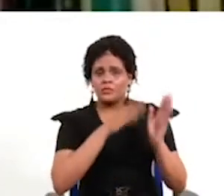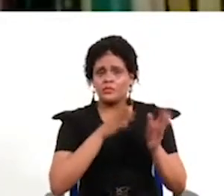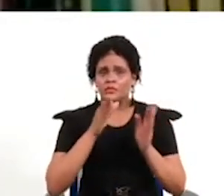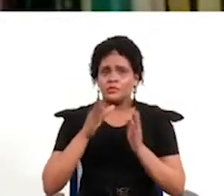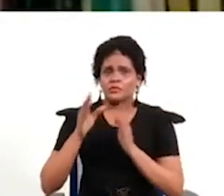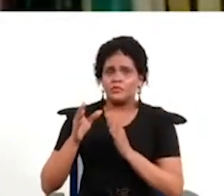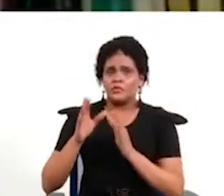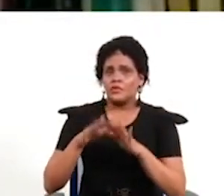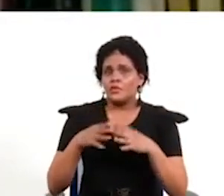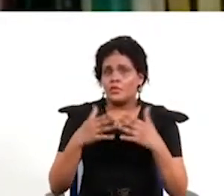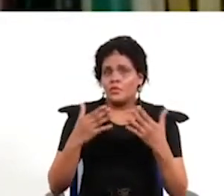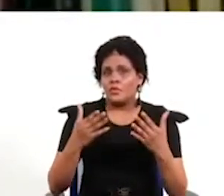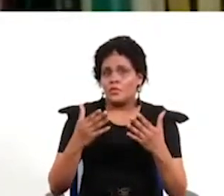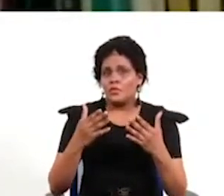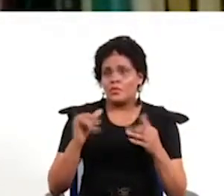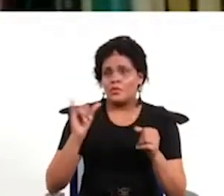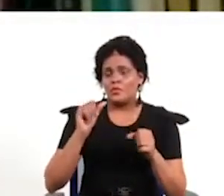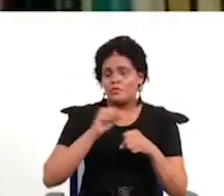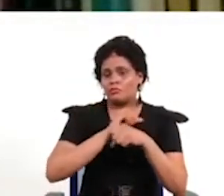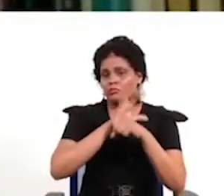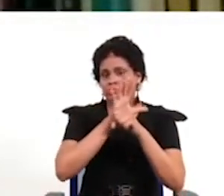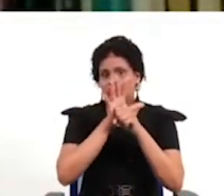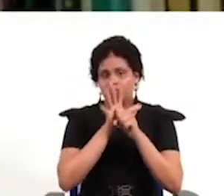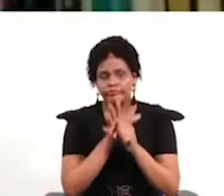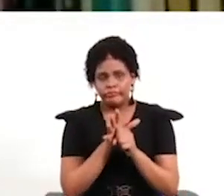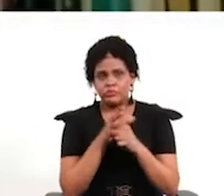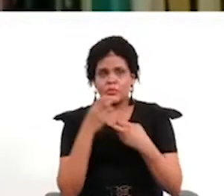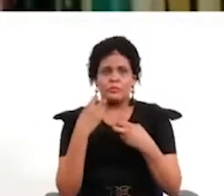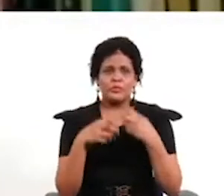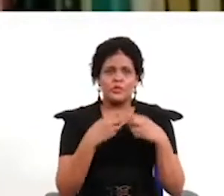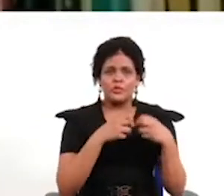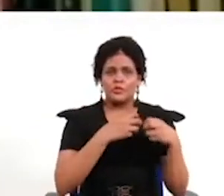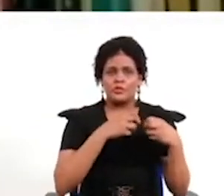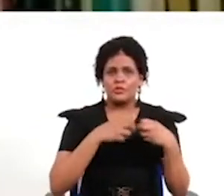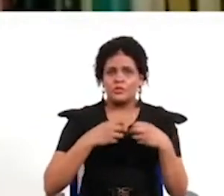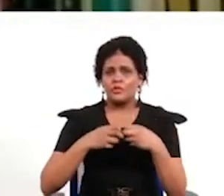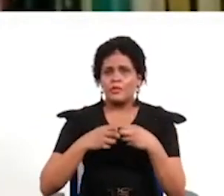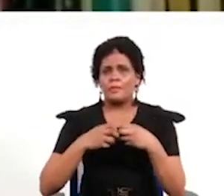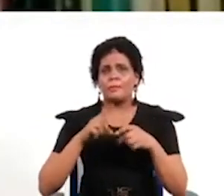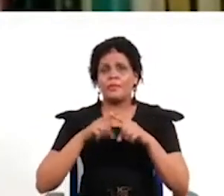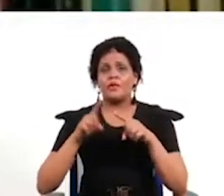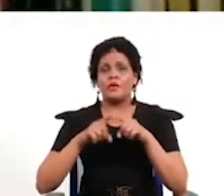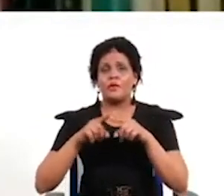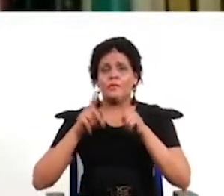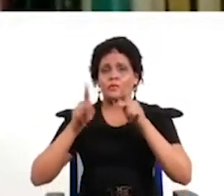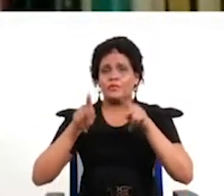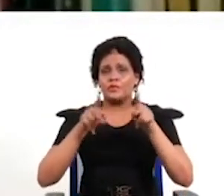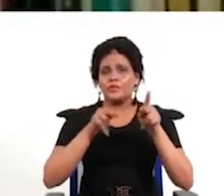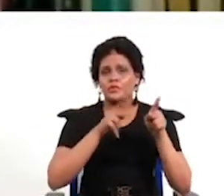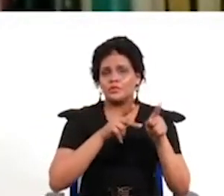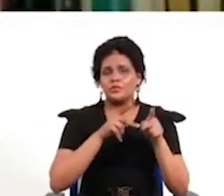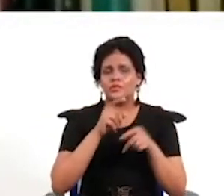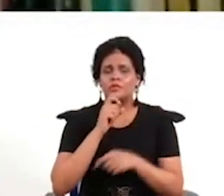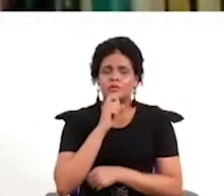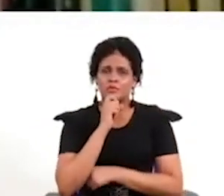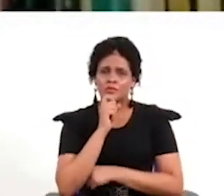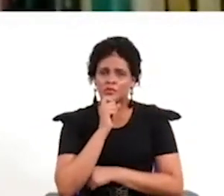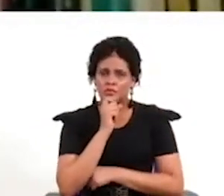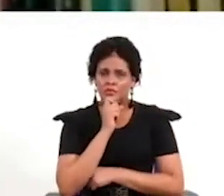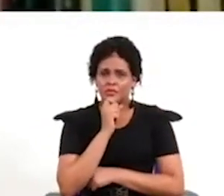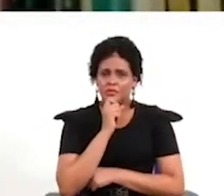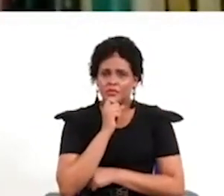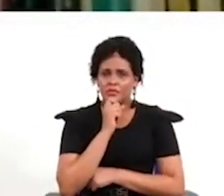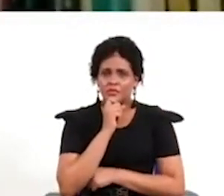un contexto de pandemia y de la complejidad incluso previa a la pandemia de las sociedades actuales suele ser difícil de tener